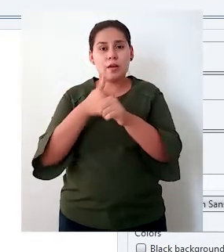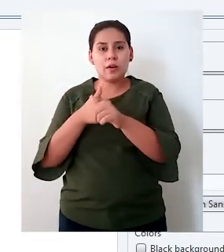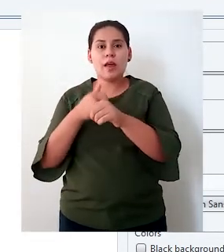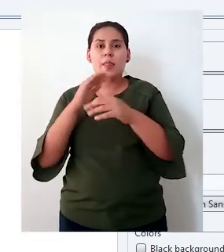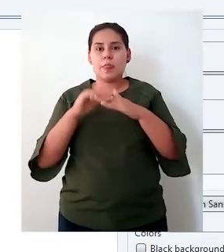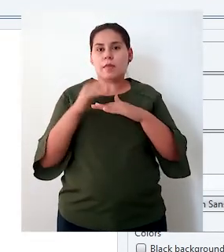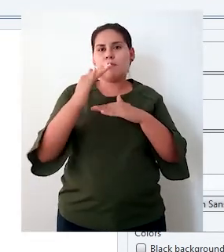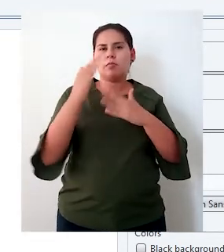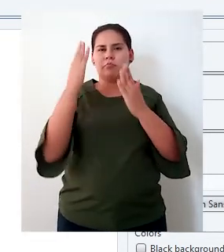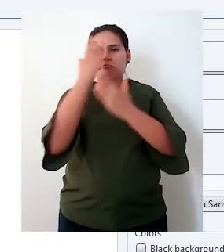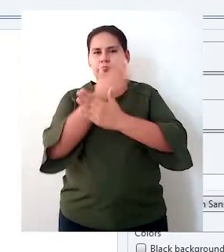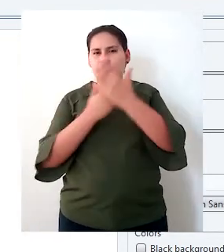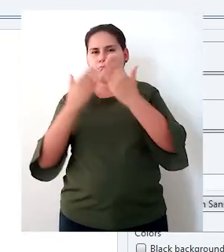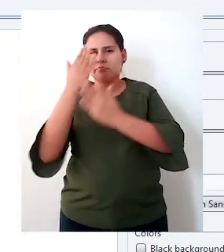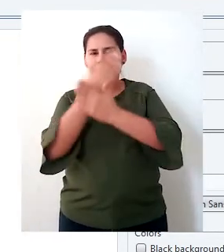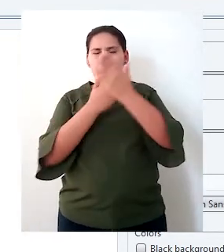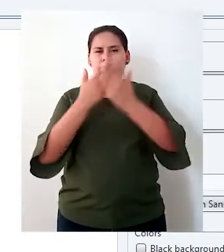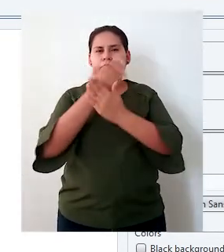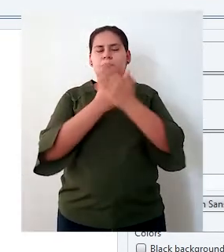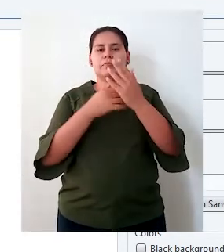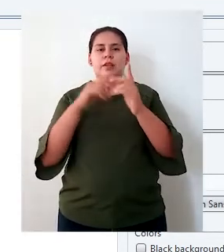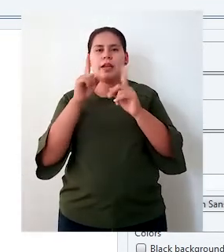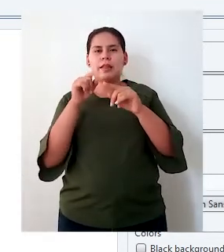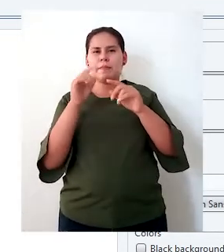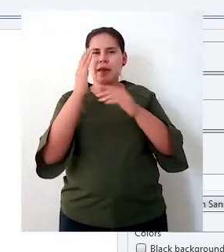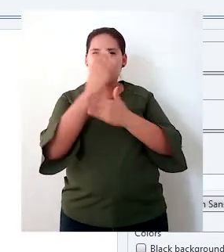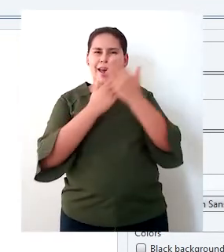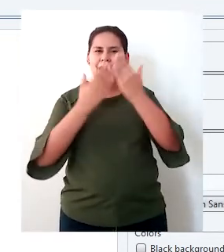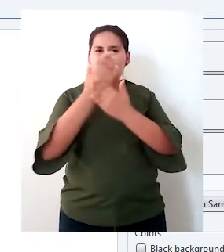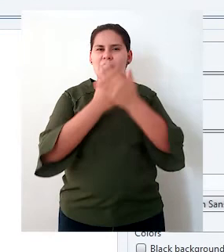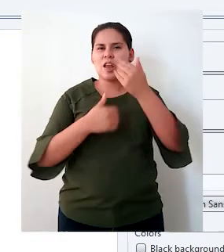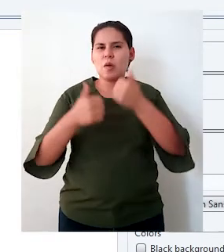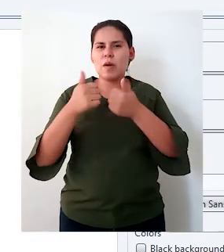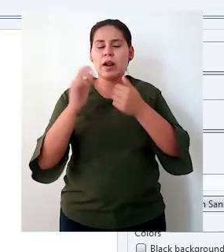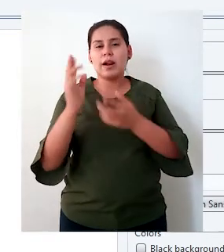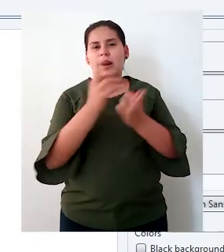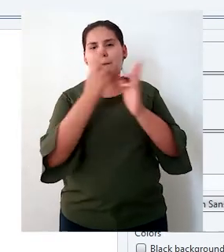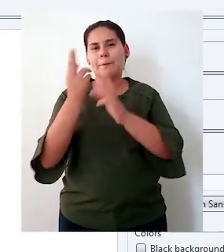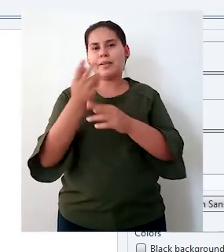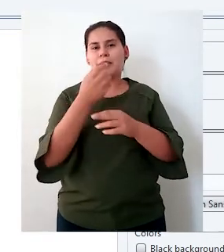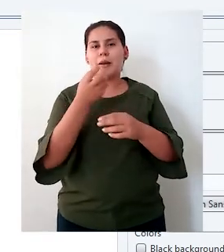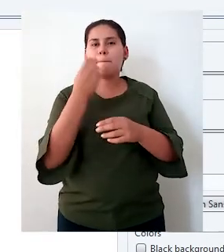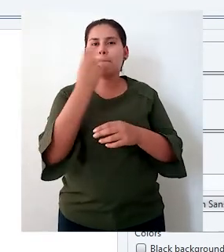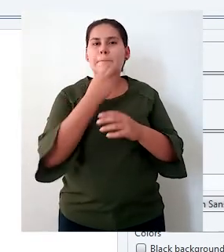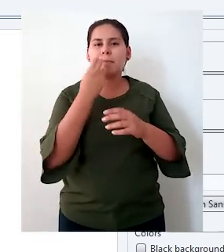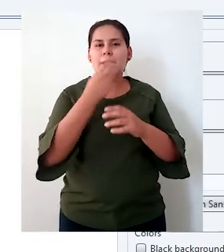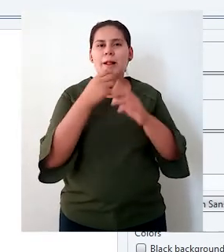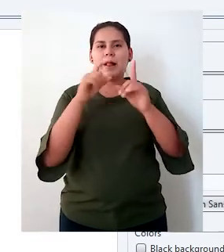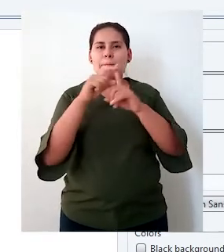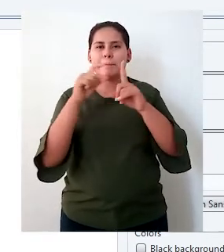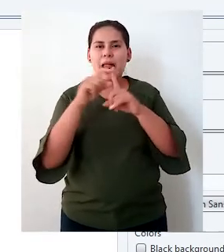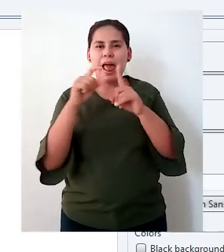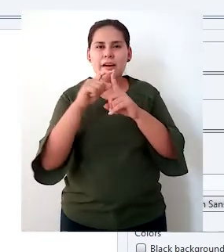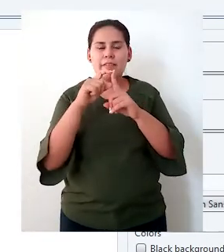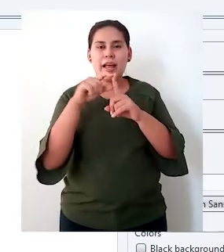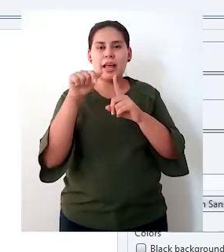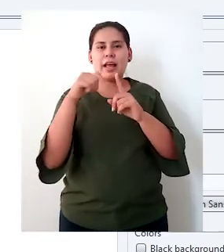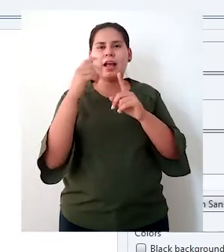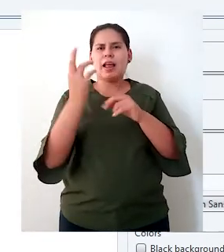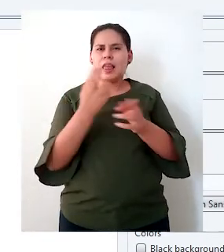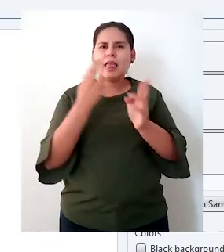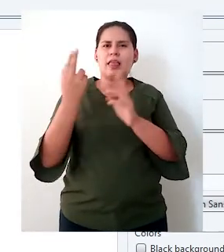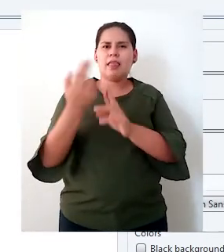lo analiza. Vamos a hacer un tipo de análisis de coocurrencia. Coocurrencia son todos esos términos